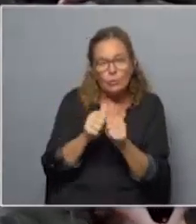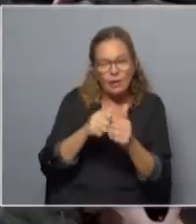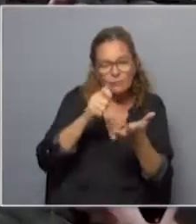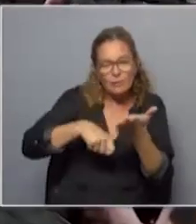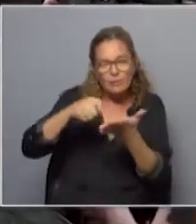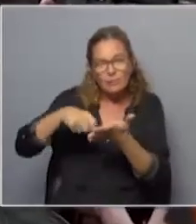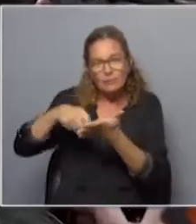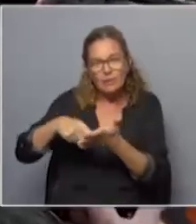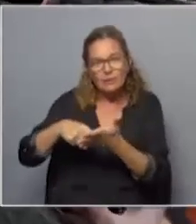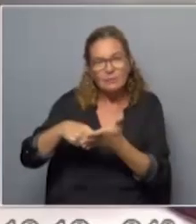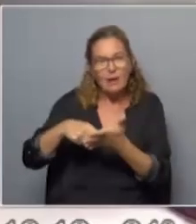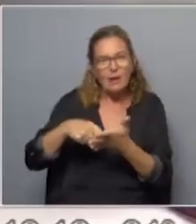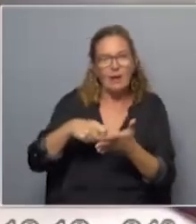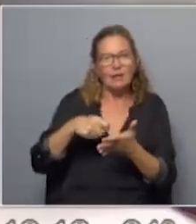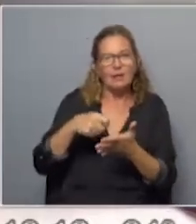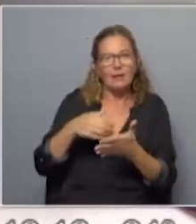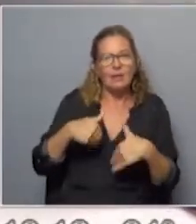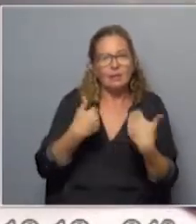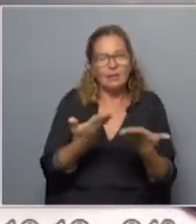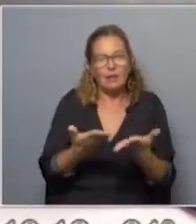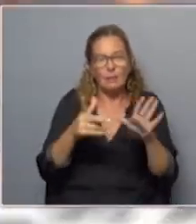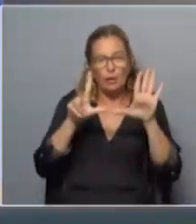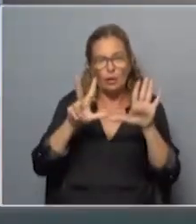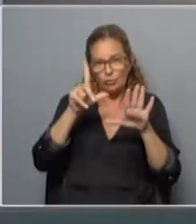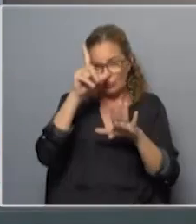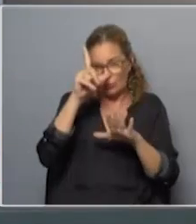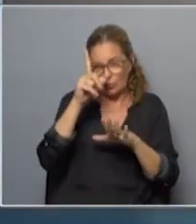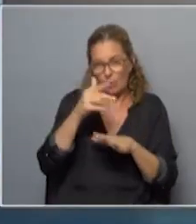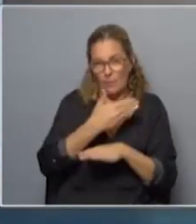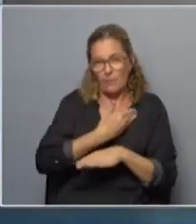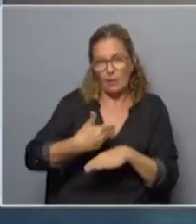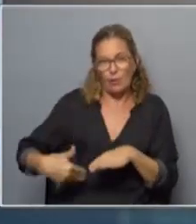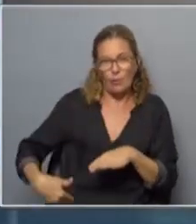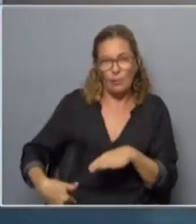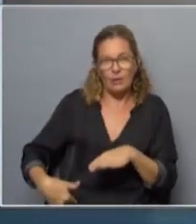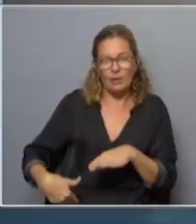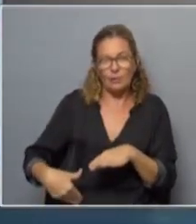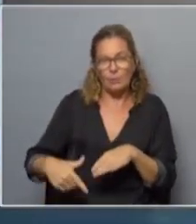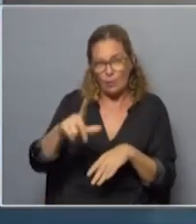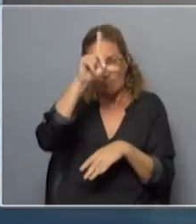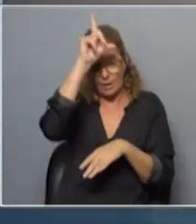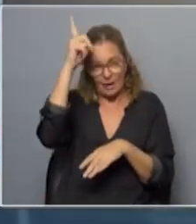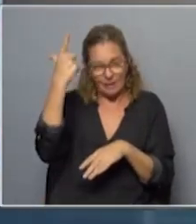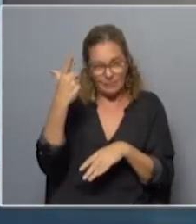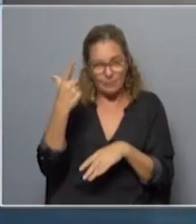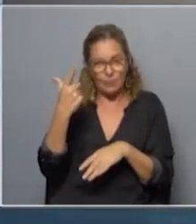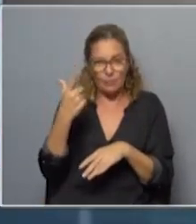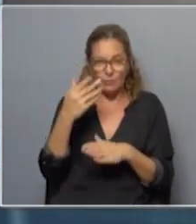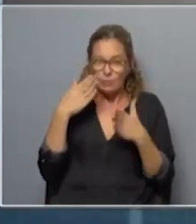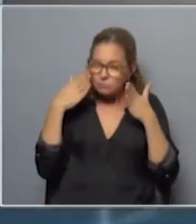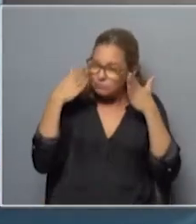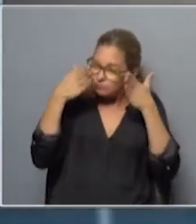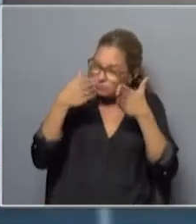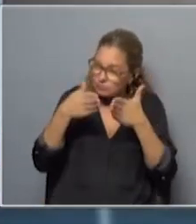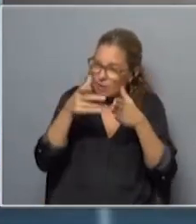800.000 firmas que entregamos el 8 de julio. Para un gobierno como el de la calle Pou, muy centrado en su